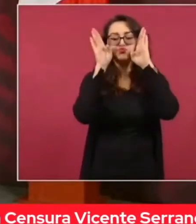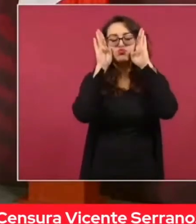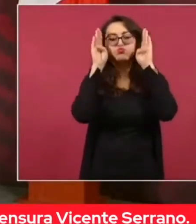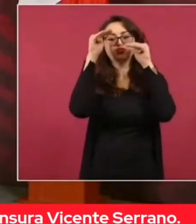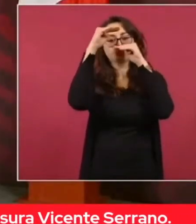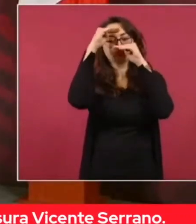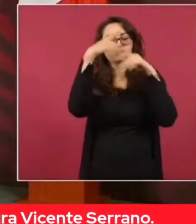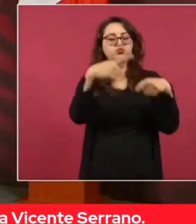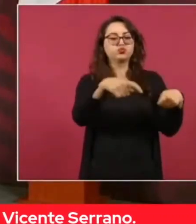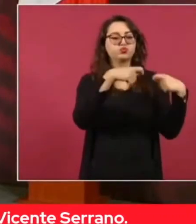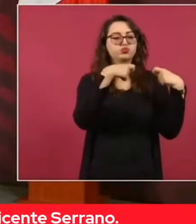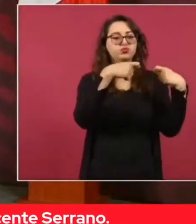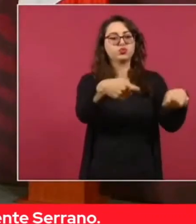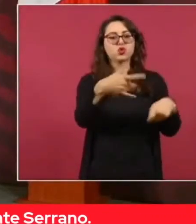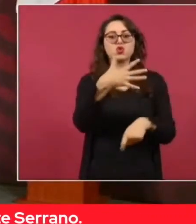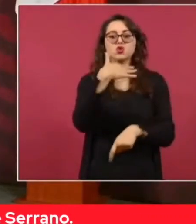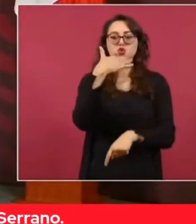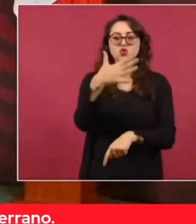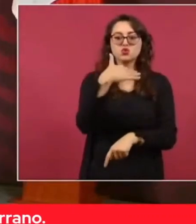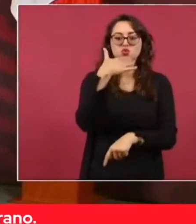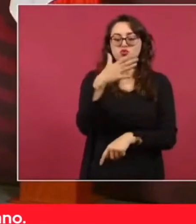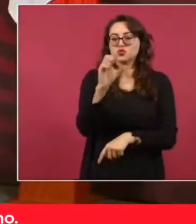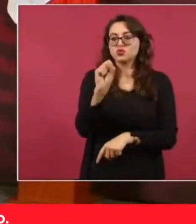y corrupto,